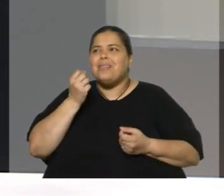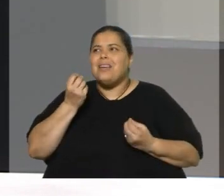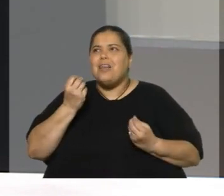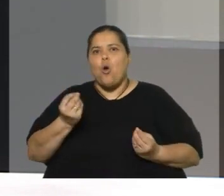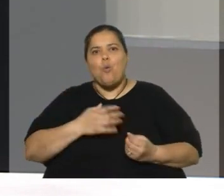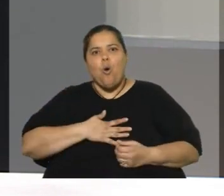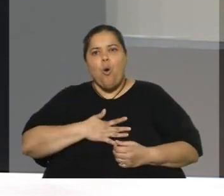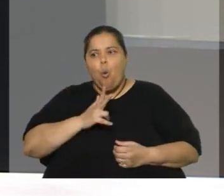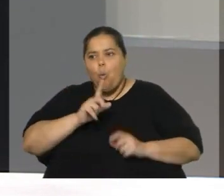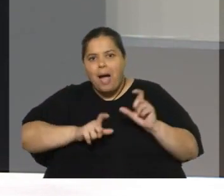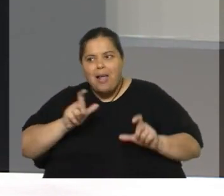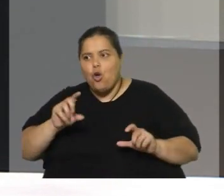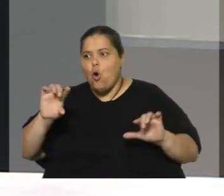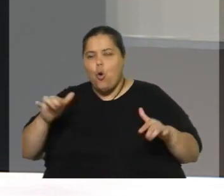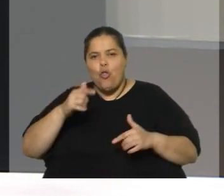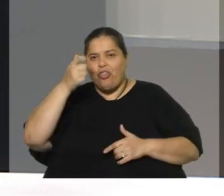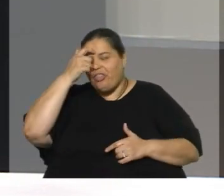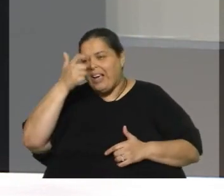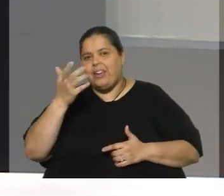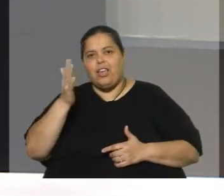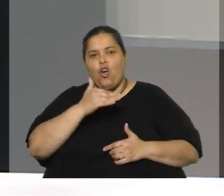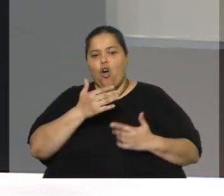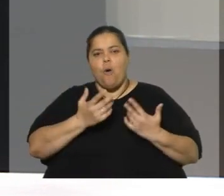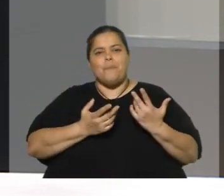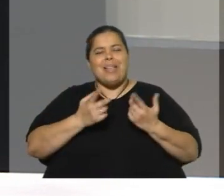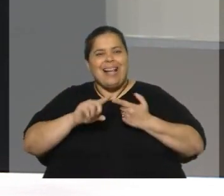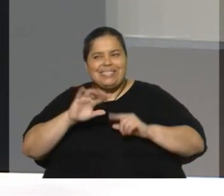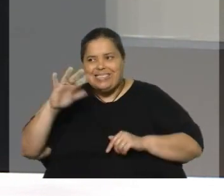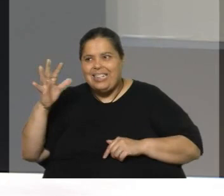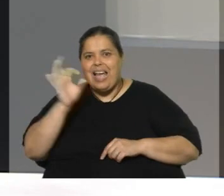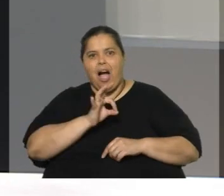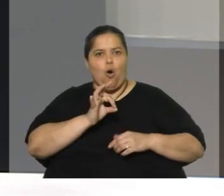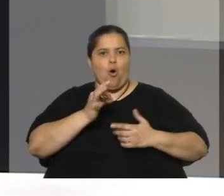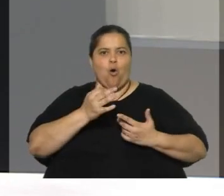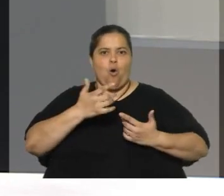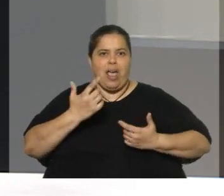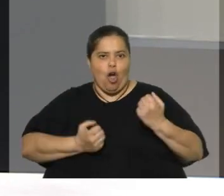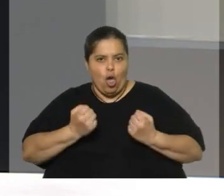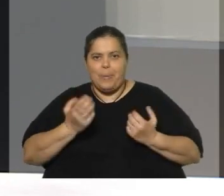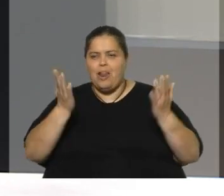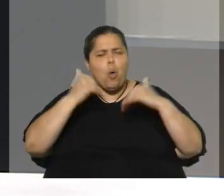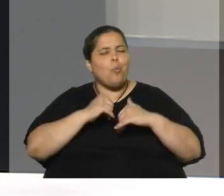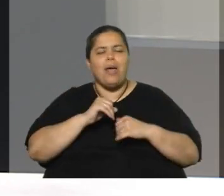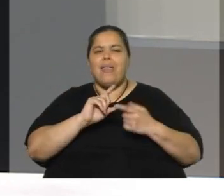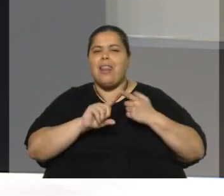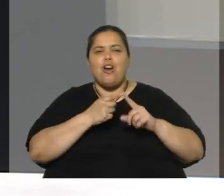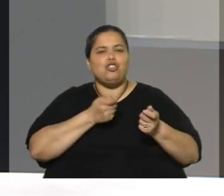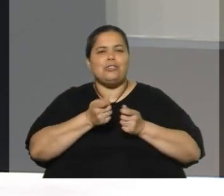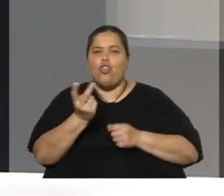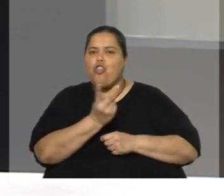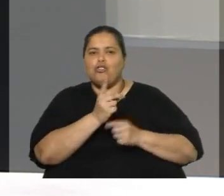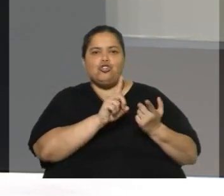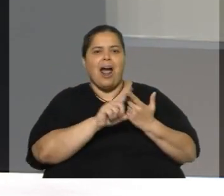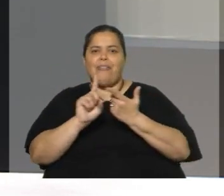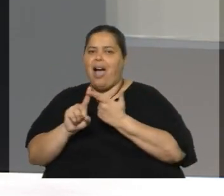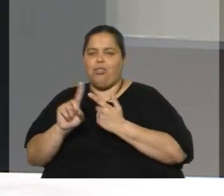técnica, por parte de Cancillería y Economía, para negociar al mismo tiempo dos tratados de esta magnitud. Y no